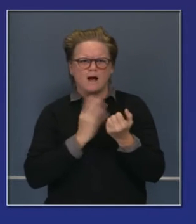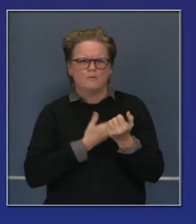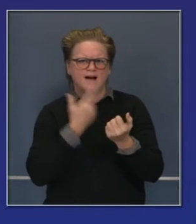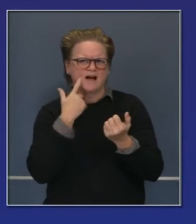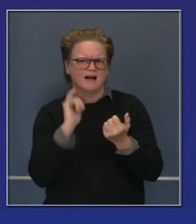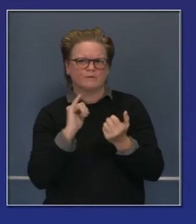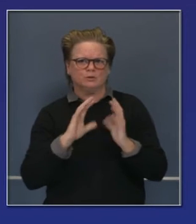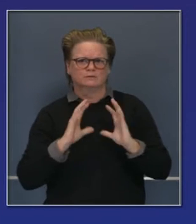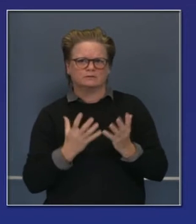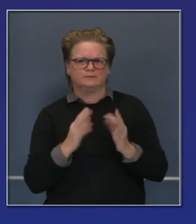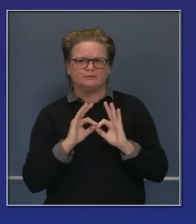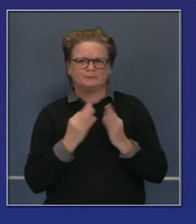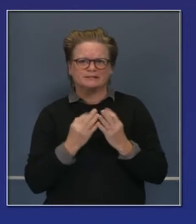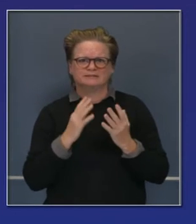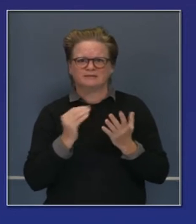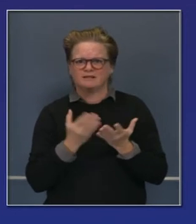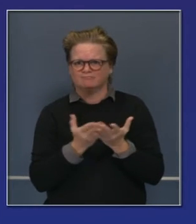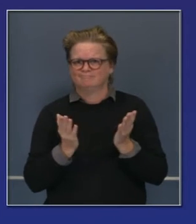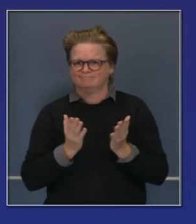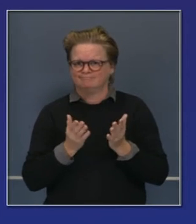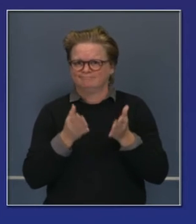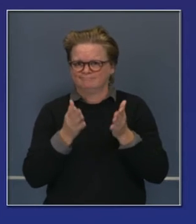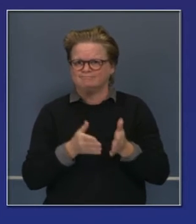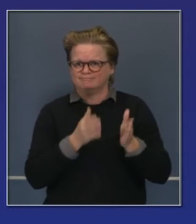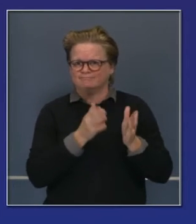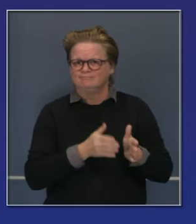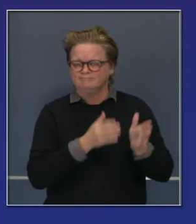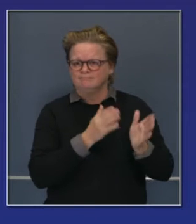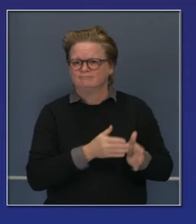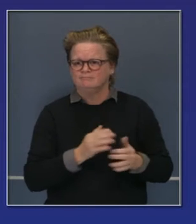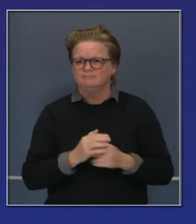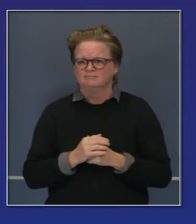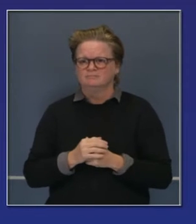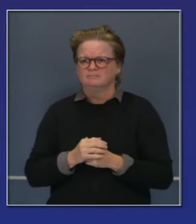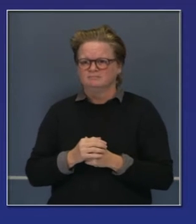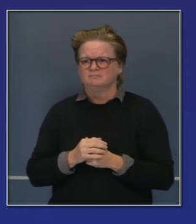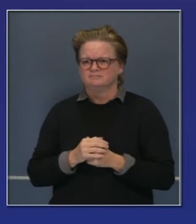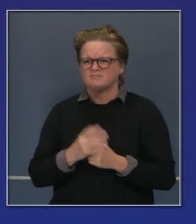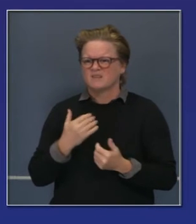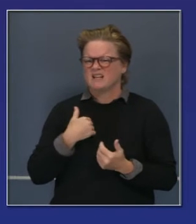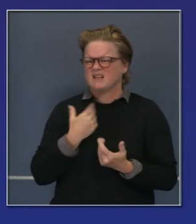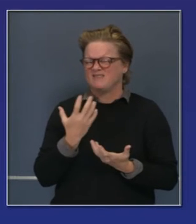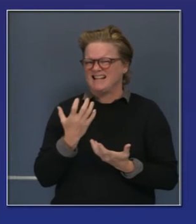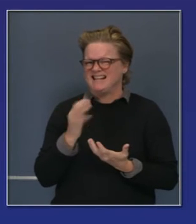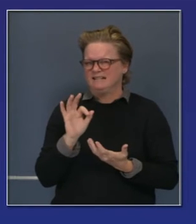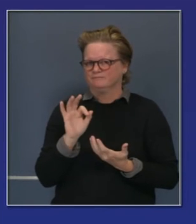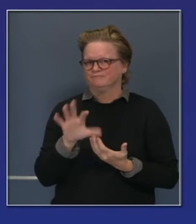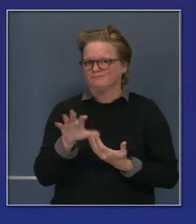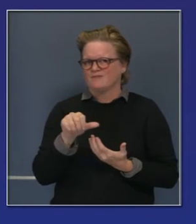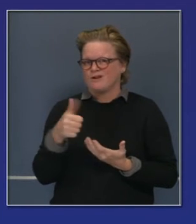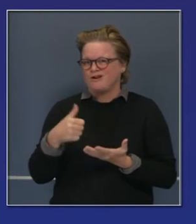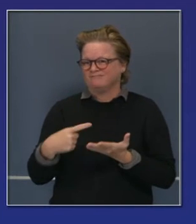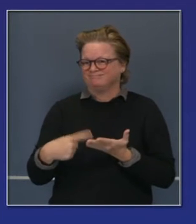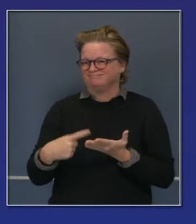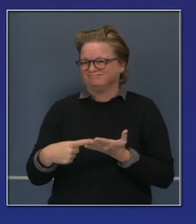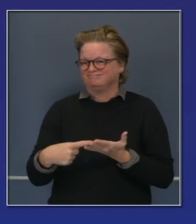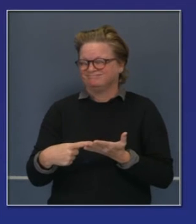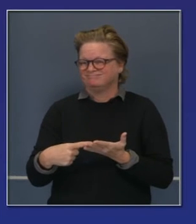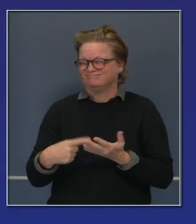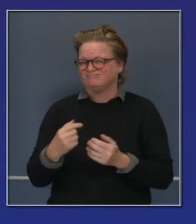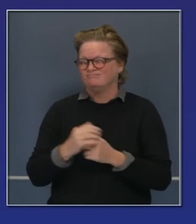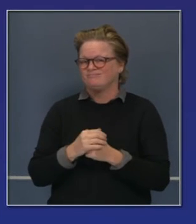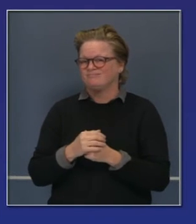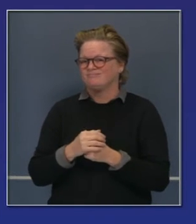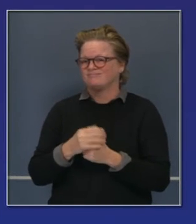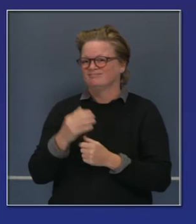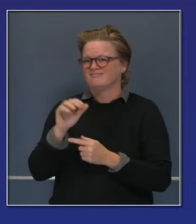Es algo importante que debemos mencionar, hablando de posibles escenarios. No nos esperamos para verlo como un